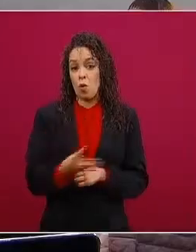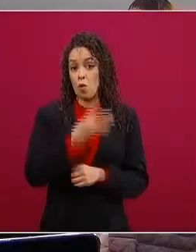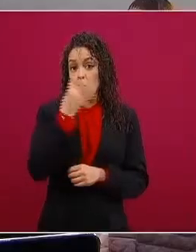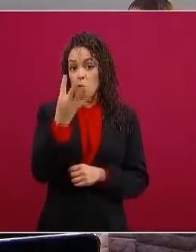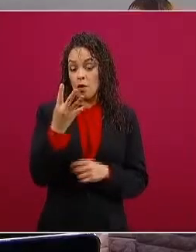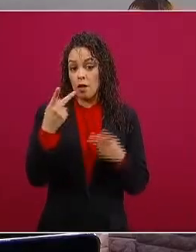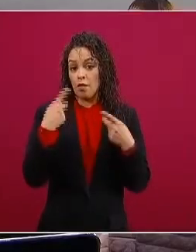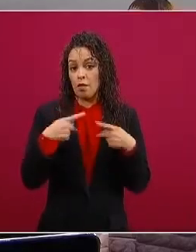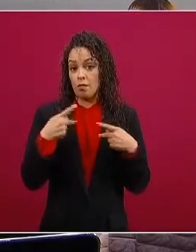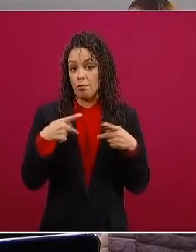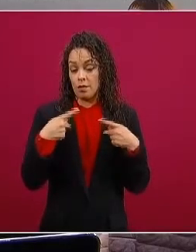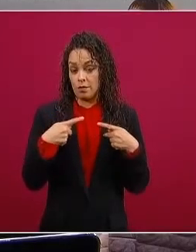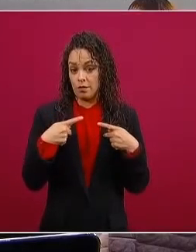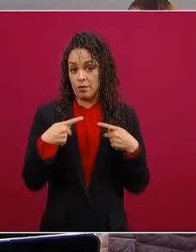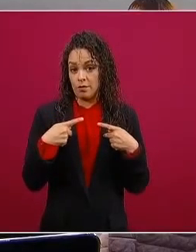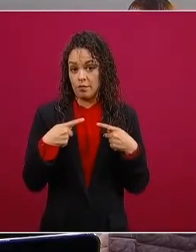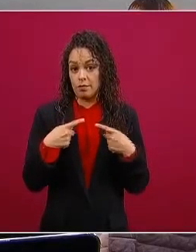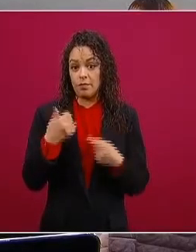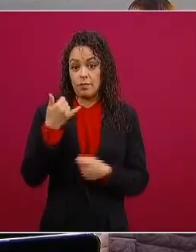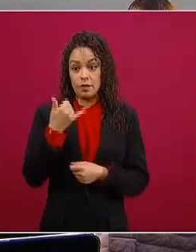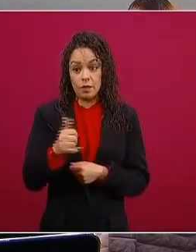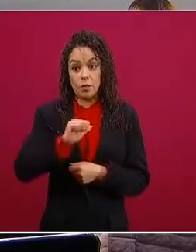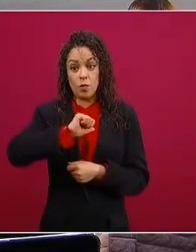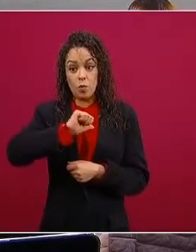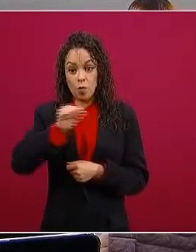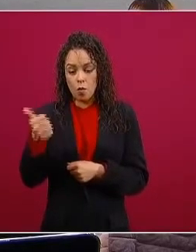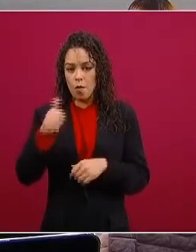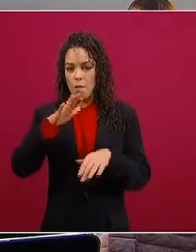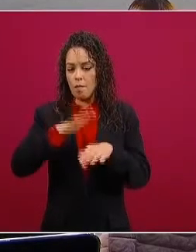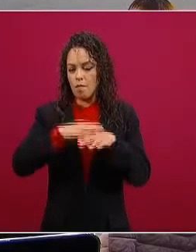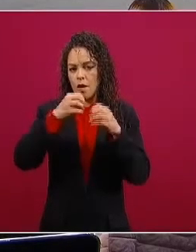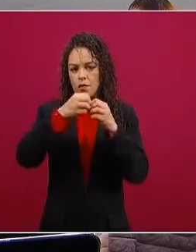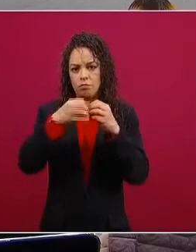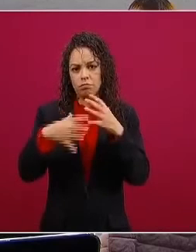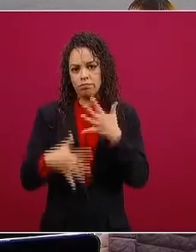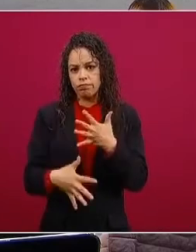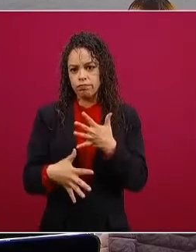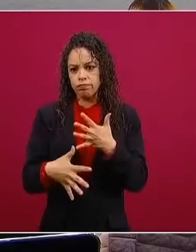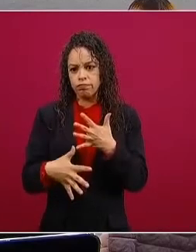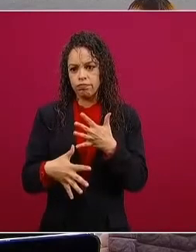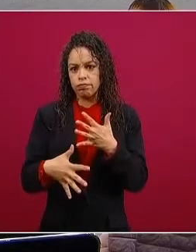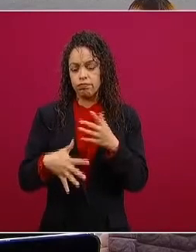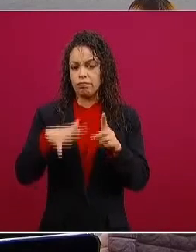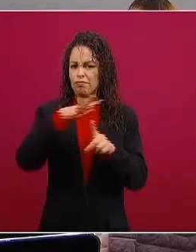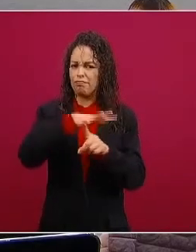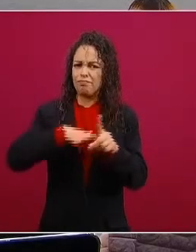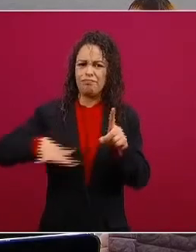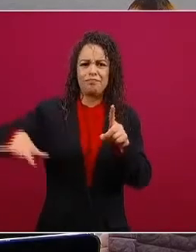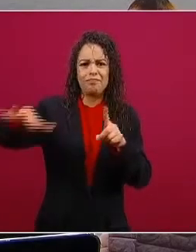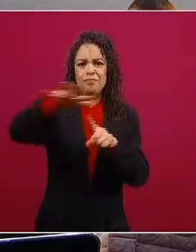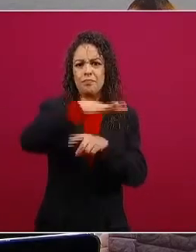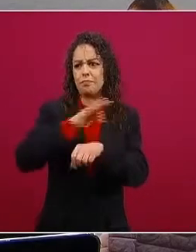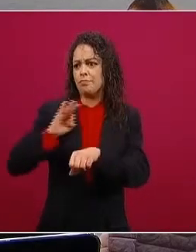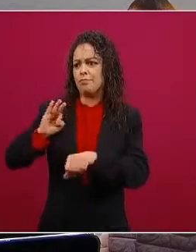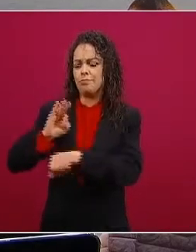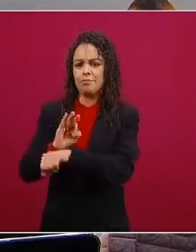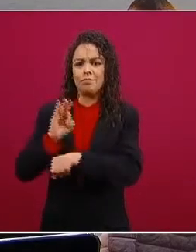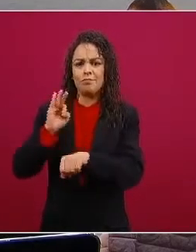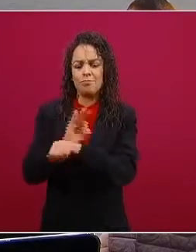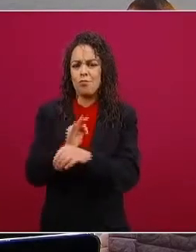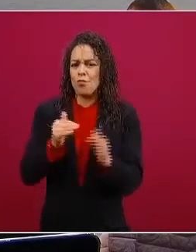personas y de muchos muchos muchos ciudadanos que nos defienden millones en redes sociales